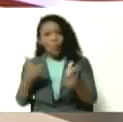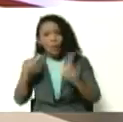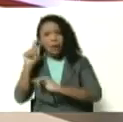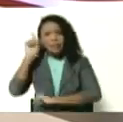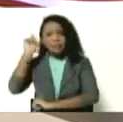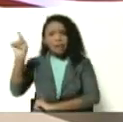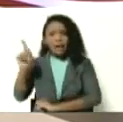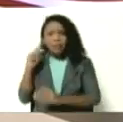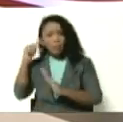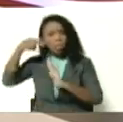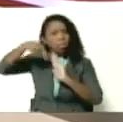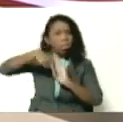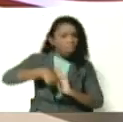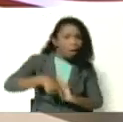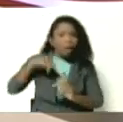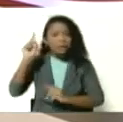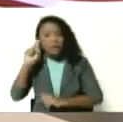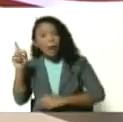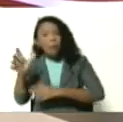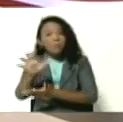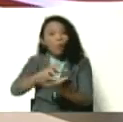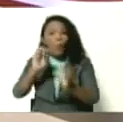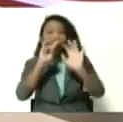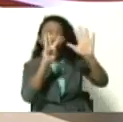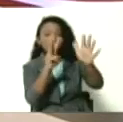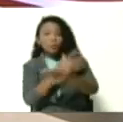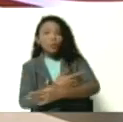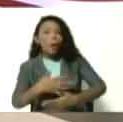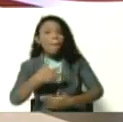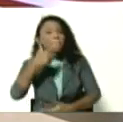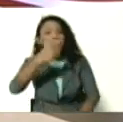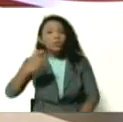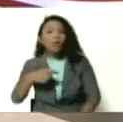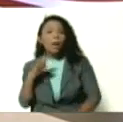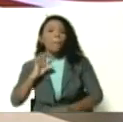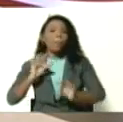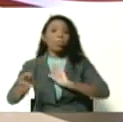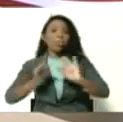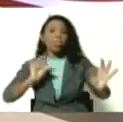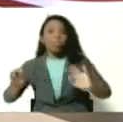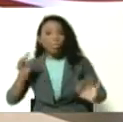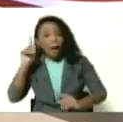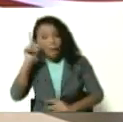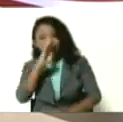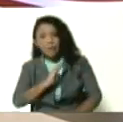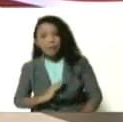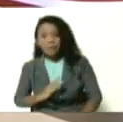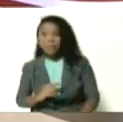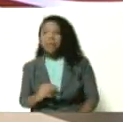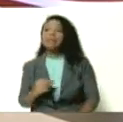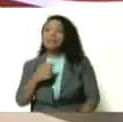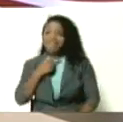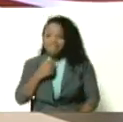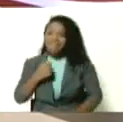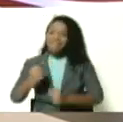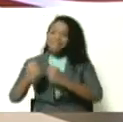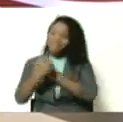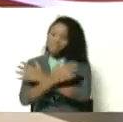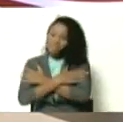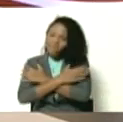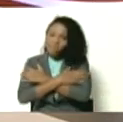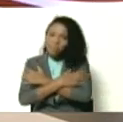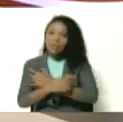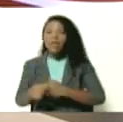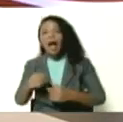han hundido a ese país, que tiene más de 8 millones de personas infectadas. Senador, qué gusto conversar con usted. Primero, nos gustaría